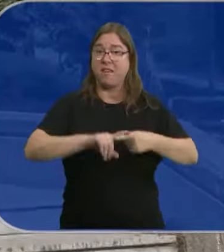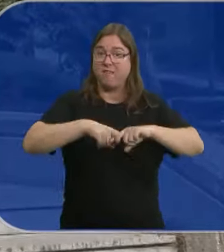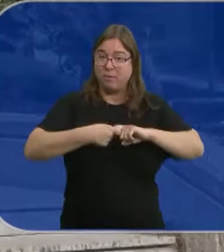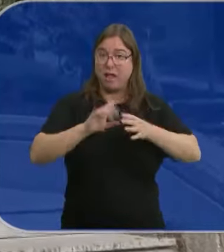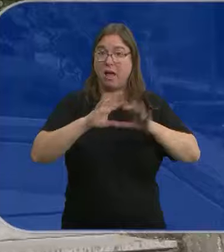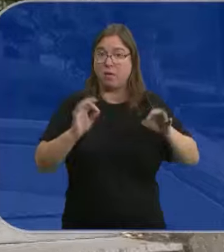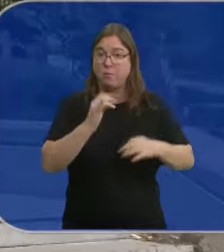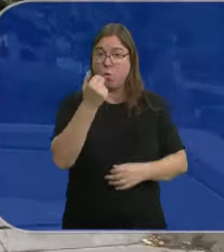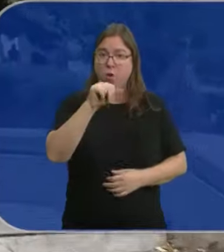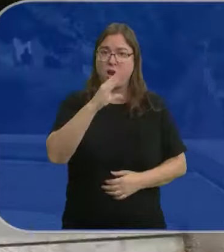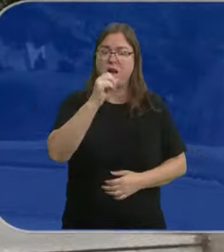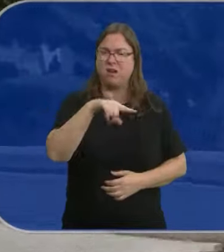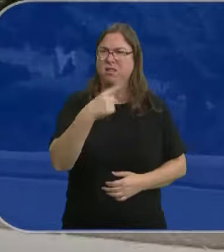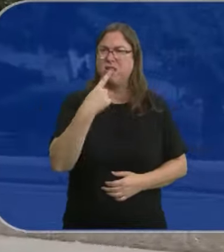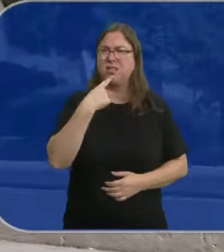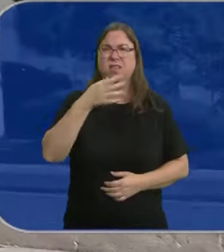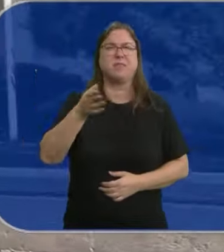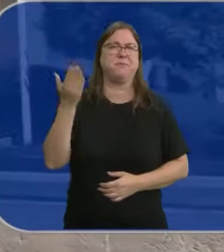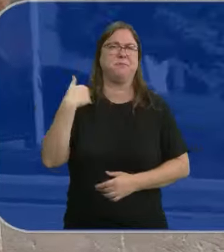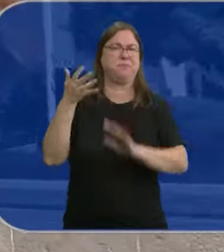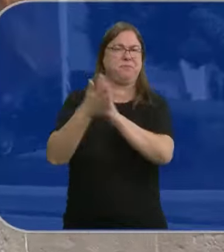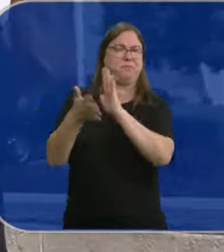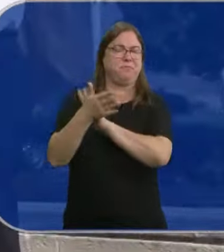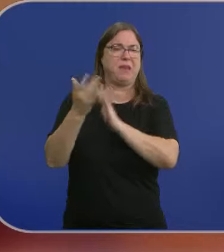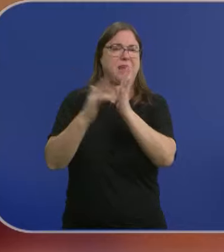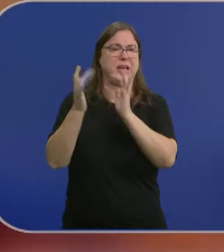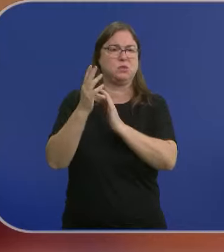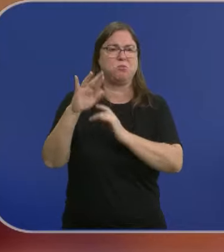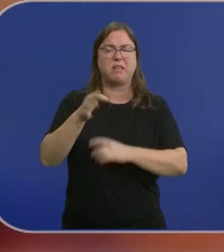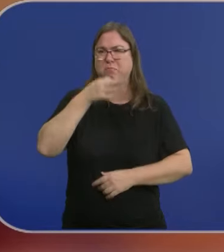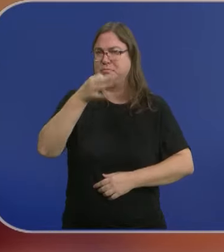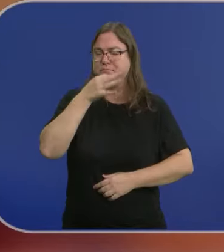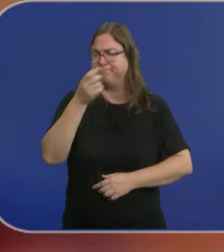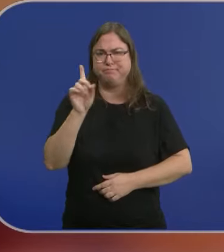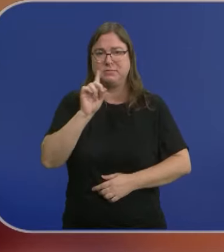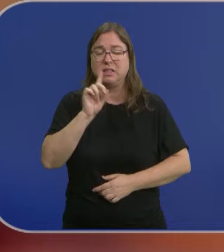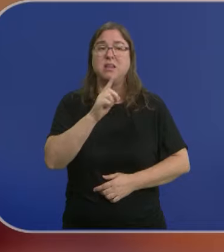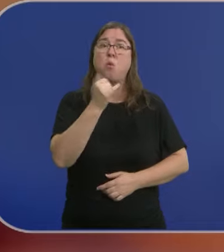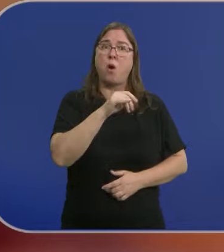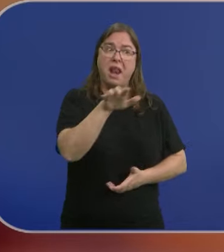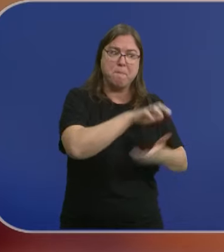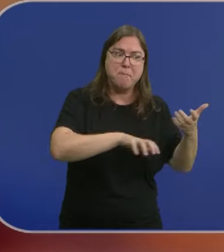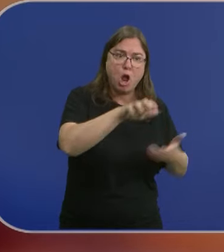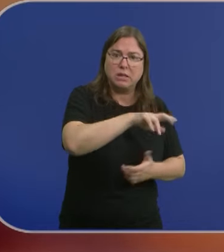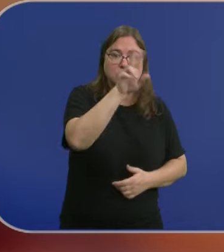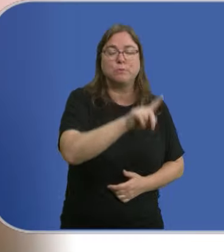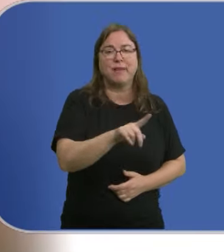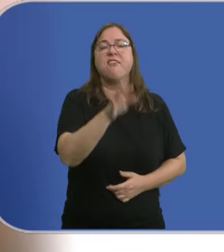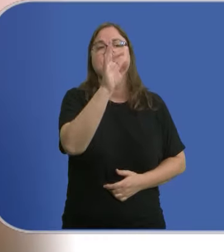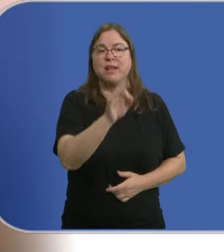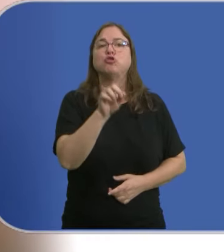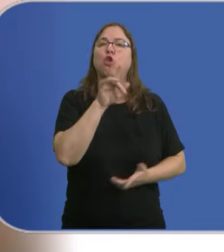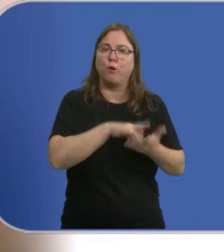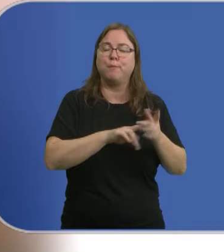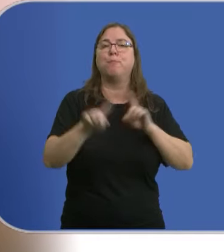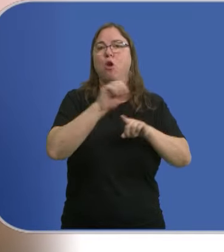Familiares y amigos de Juana Canal niegan lo que afirmó Jesús Pradales en su declaración. Sostienen que Juana no era violenta, aunque reconocen que